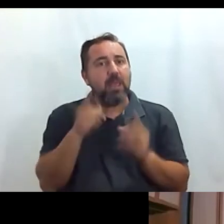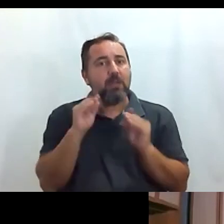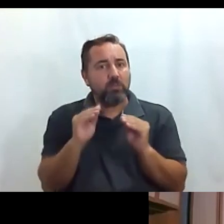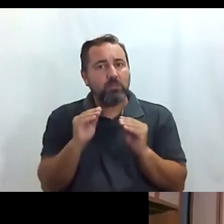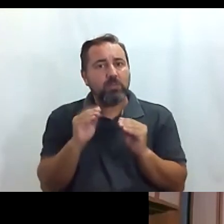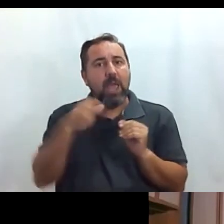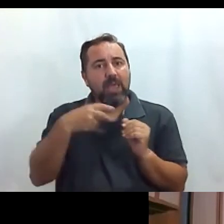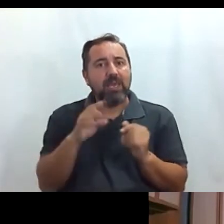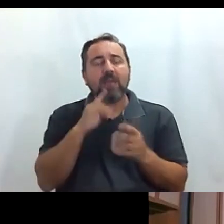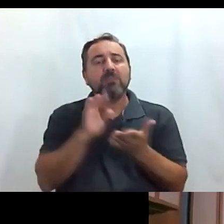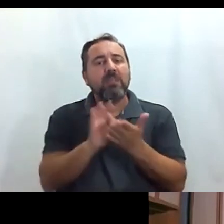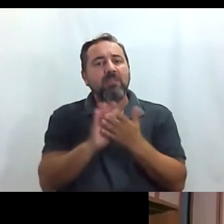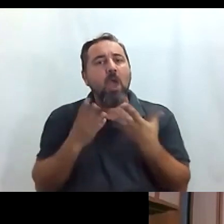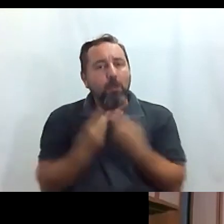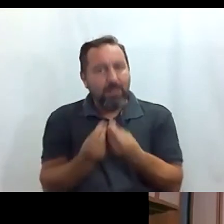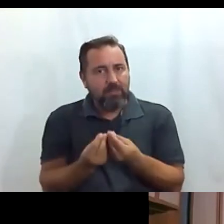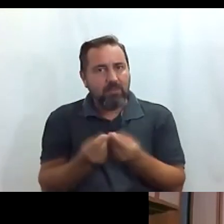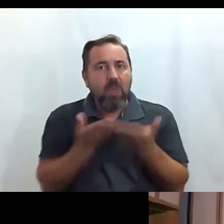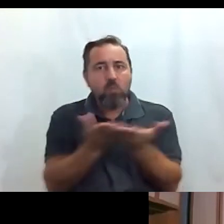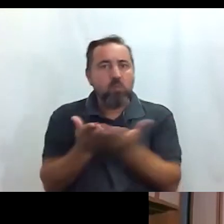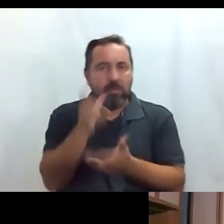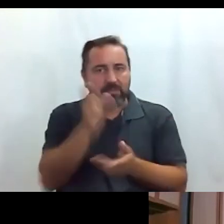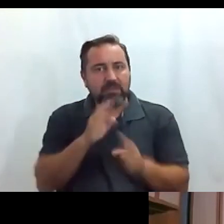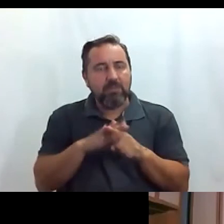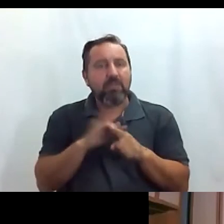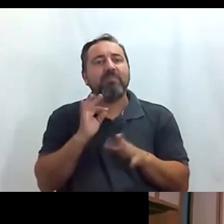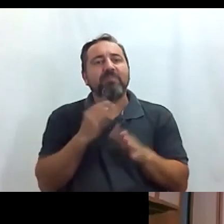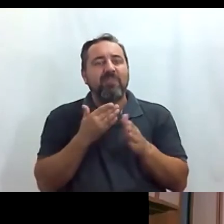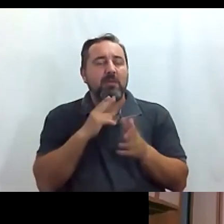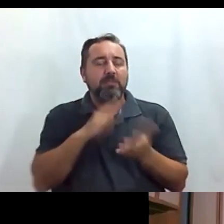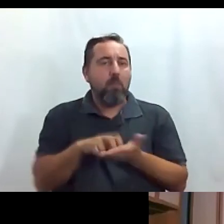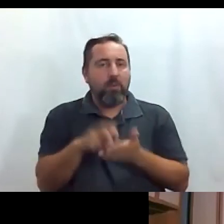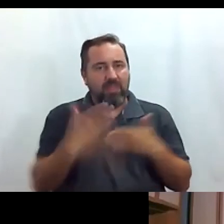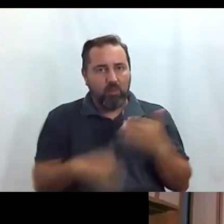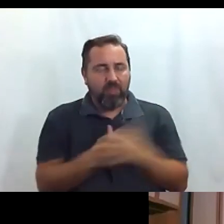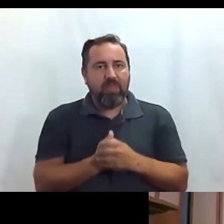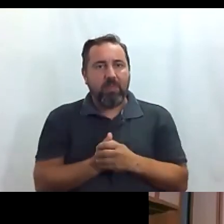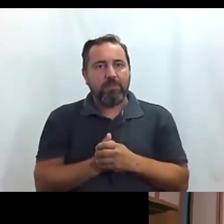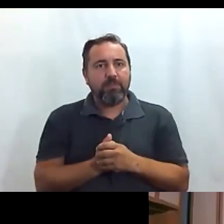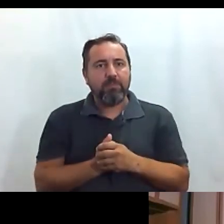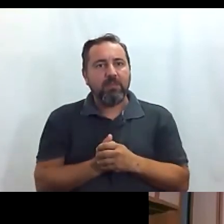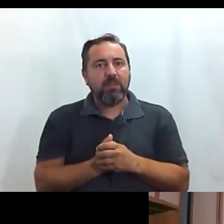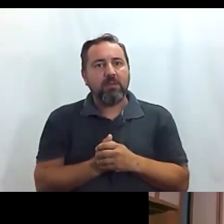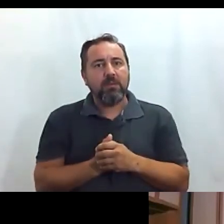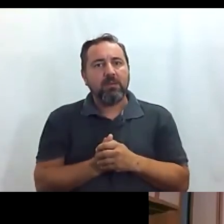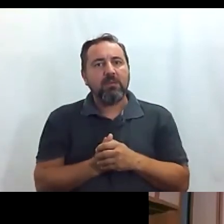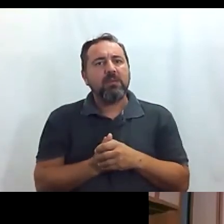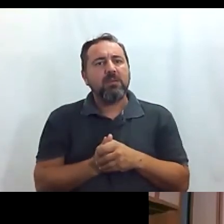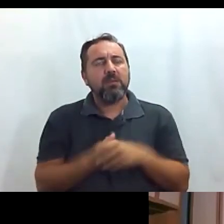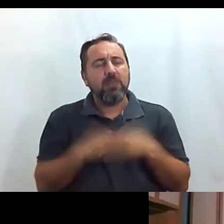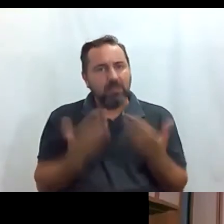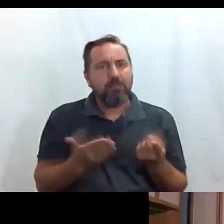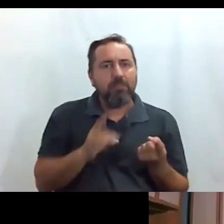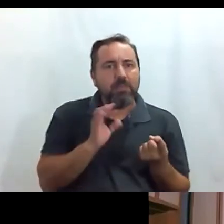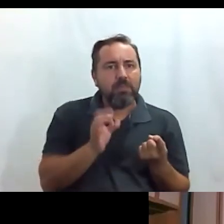acompañamiento y de ayuda para personas con movilidad reducida y es gratuito también ¿verdad? sí